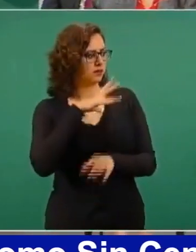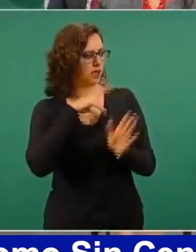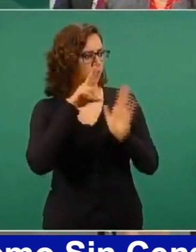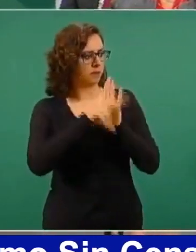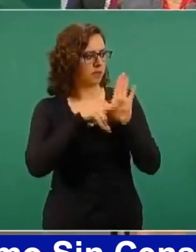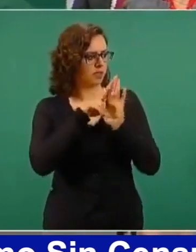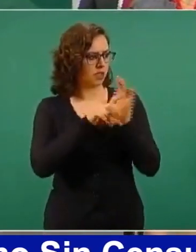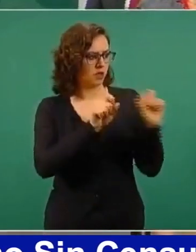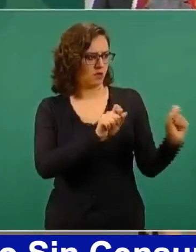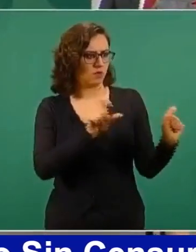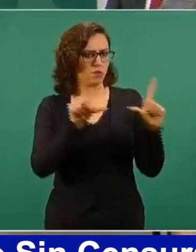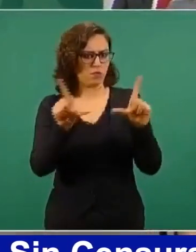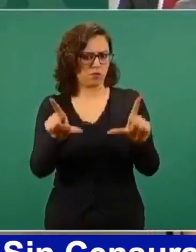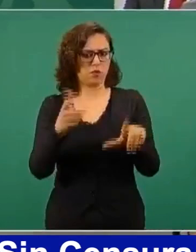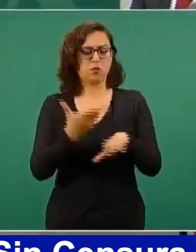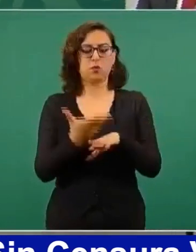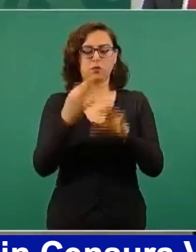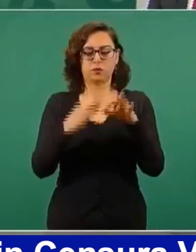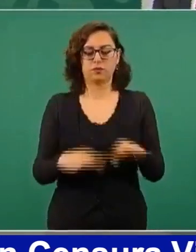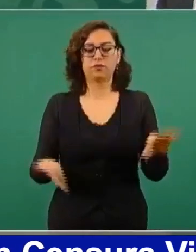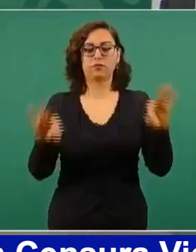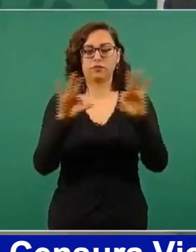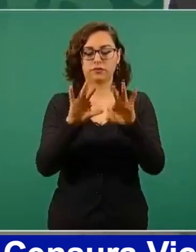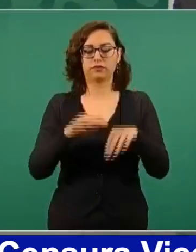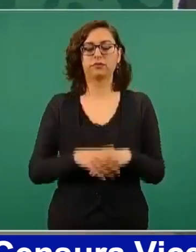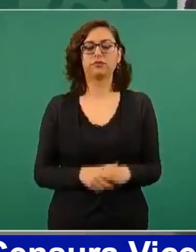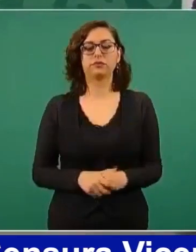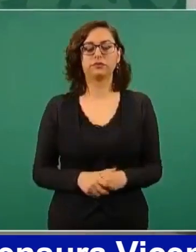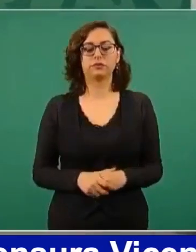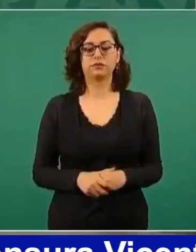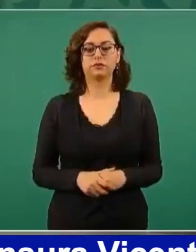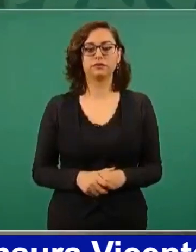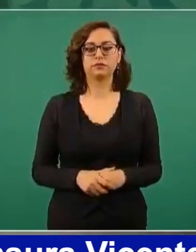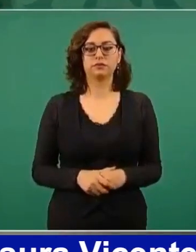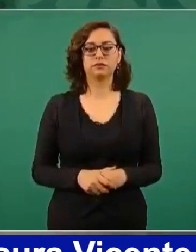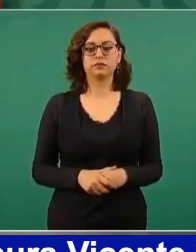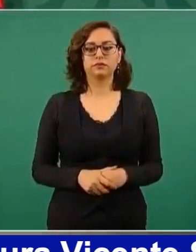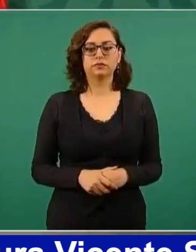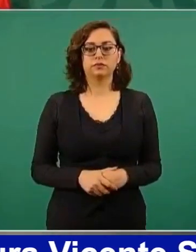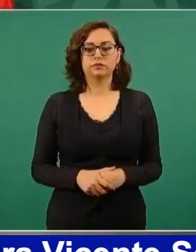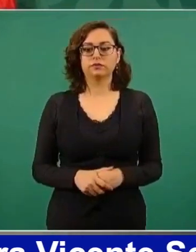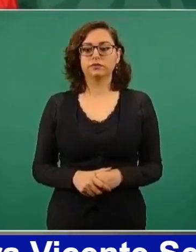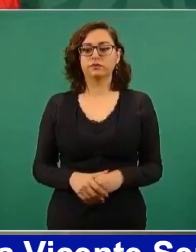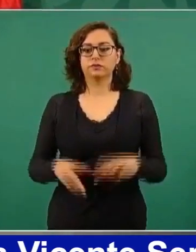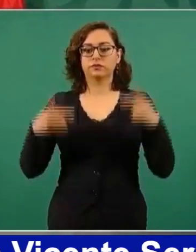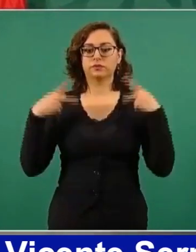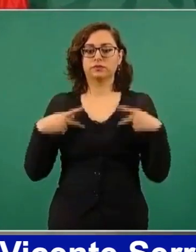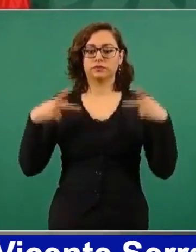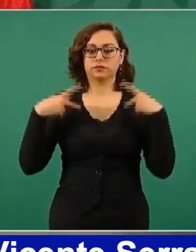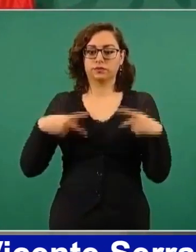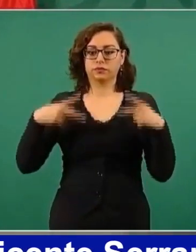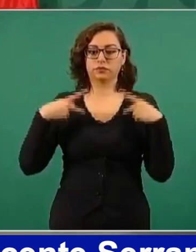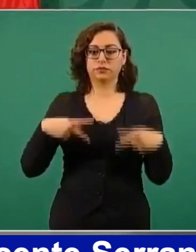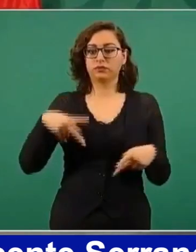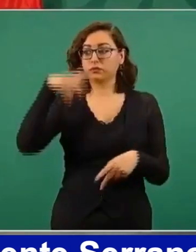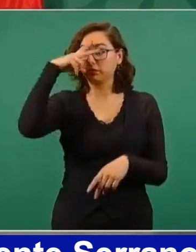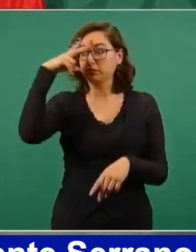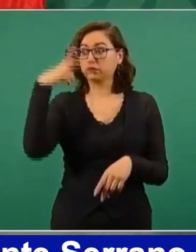porque es importante. Decirle a la gente, a todos los mexicanos,